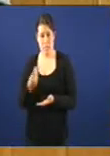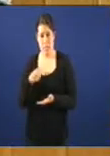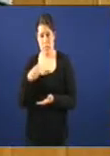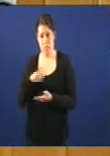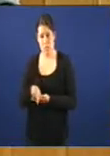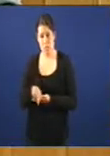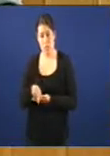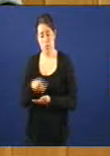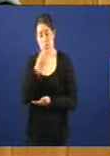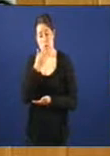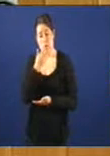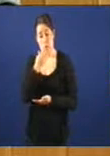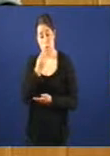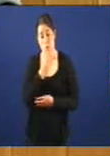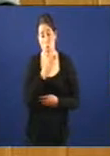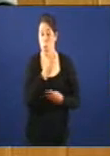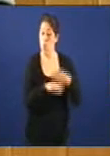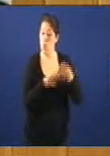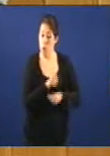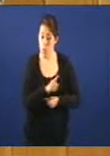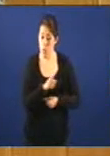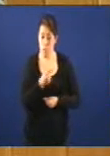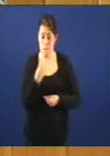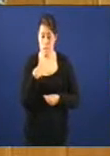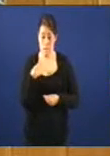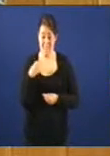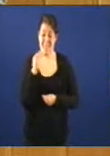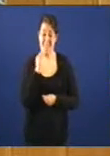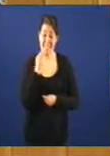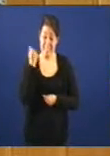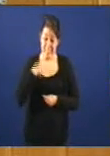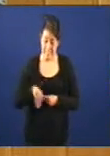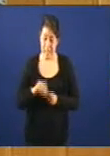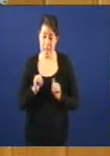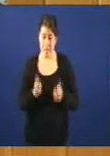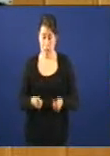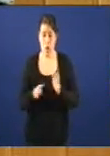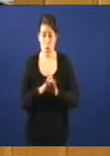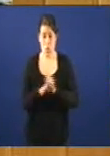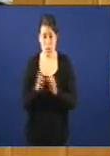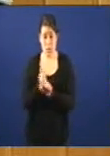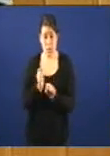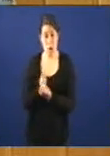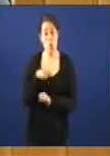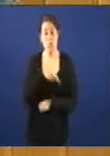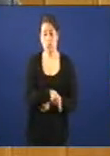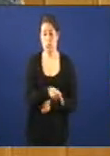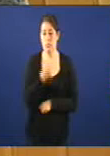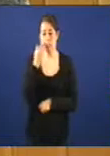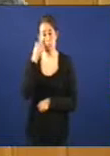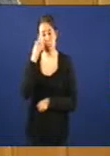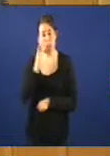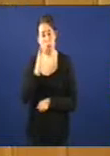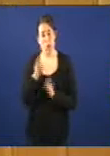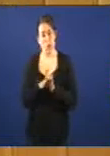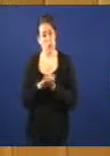sentido, se vostedes non actúa, garantiza a reincorporación inmediante esas traballadoras e a continuar os postos de traballo, vostedes non é digna de continuar.